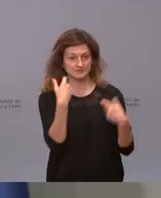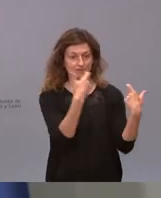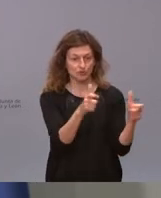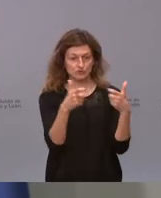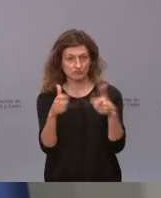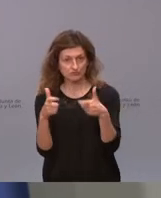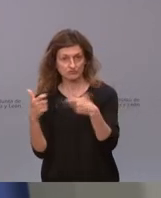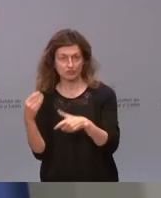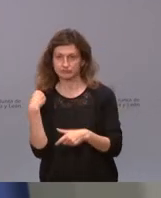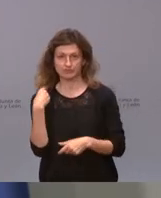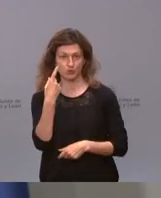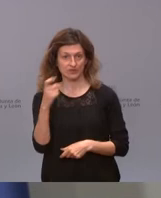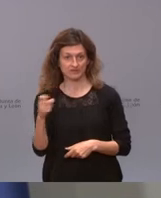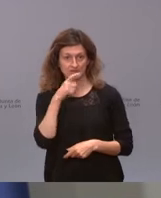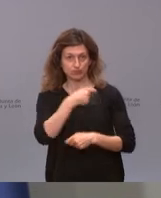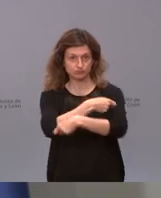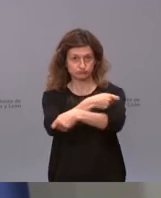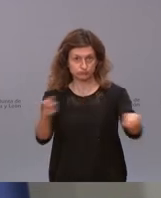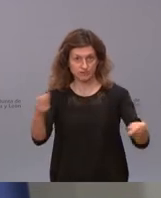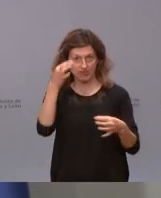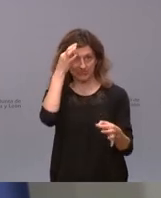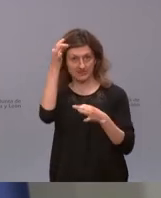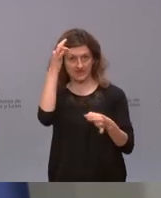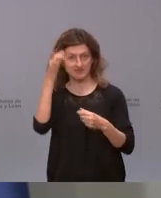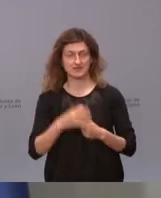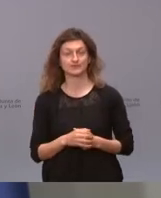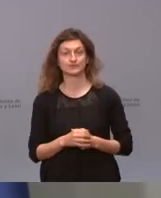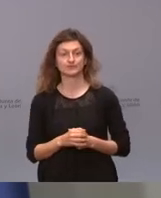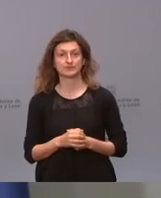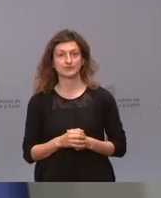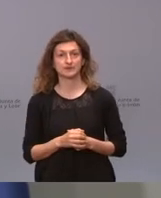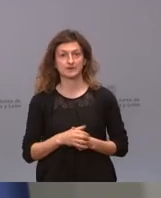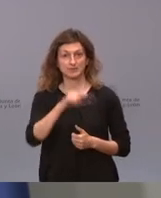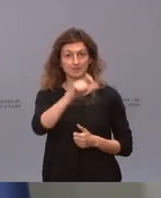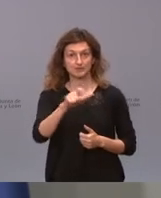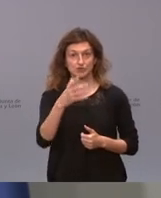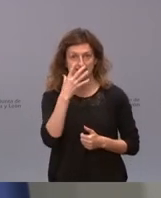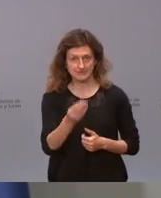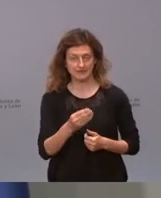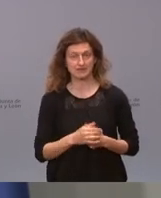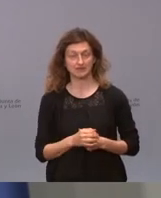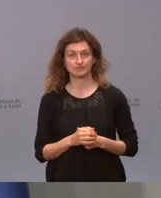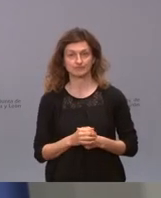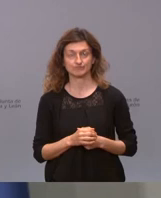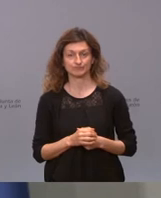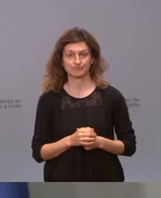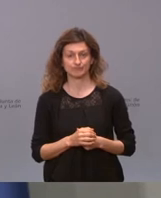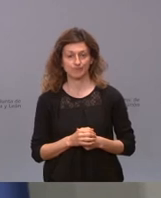si es posible porque se lo vamos a dar todo ello detallado, pero para que la población lo entienda, básicamente se mantiene